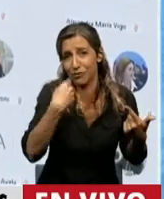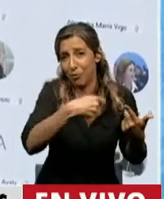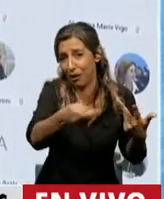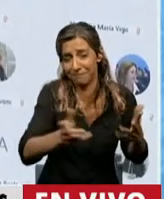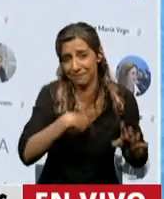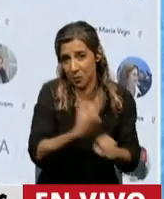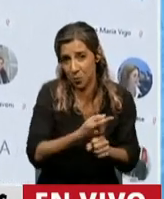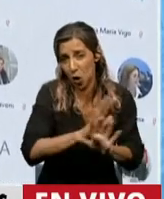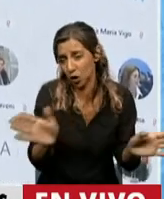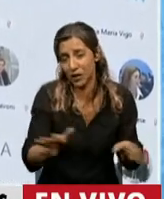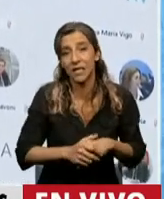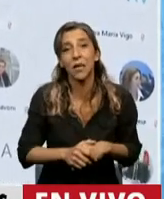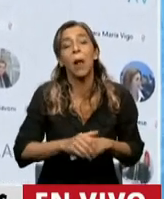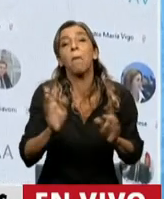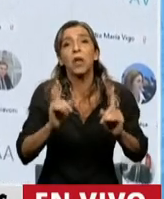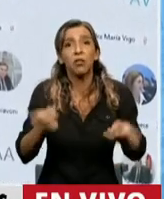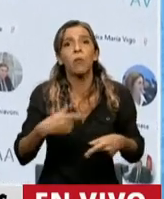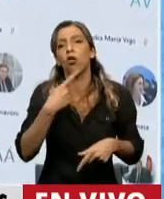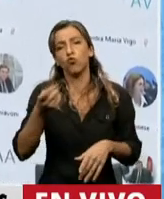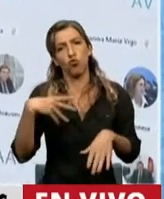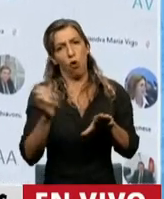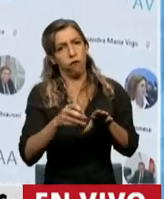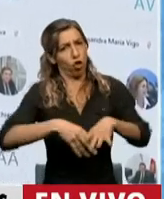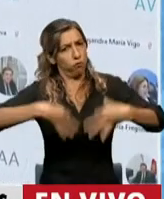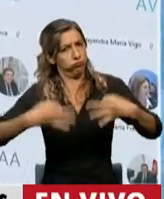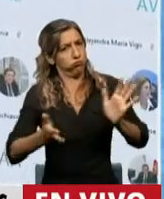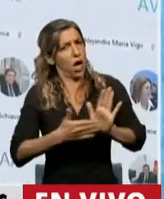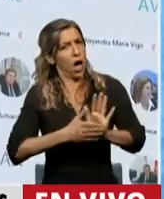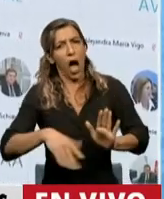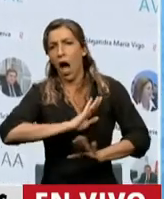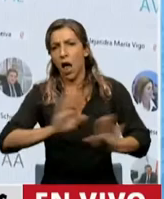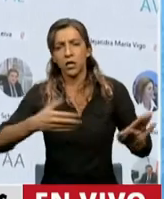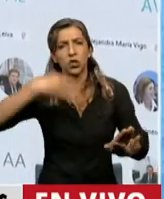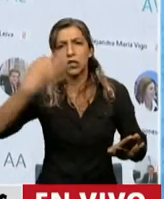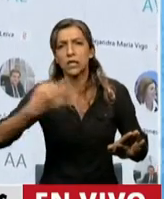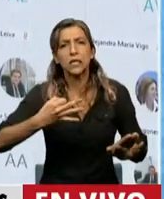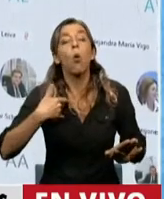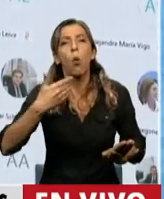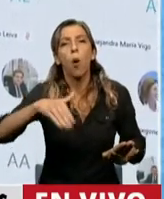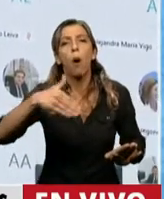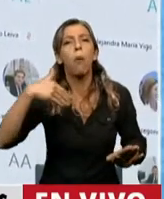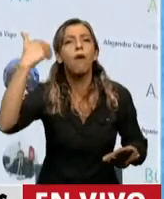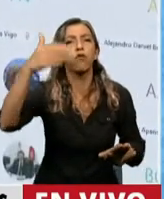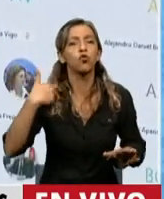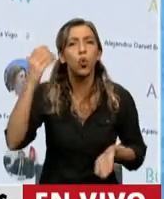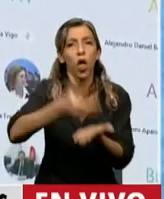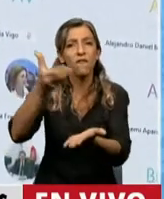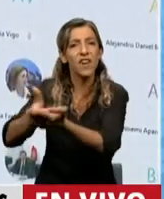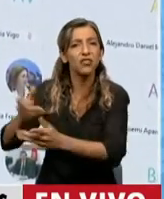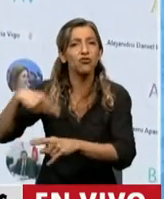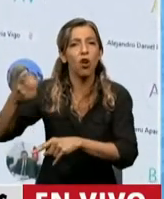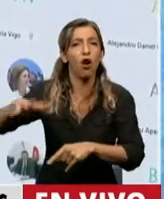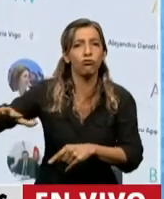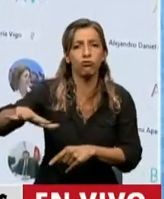renglón seguido decir que con el Fondo de Garantía de Sustentabilidad se van a garantizar una cantidad de inversiones y de subsidios a distintos sectores